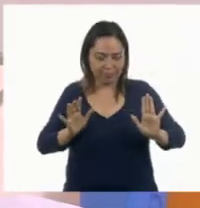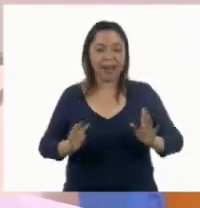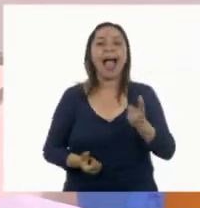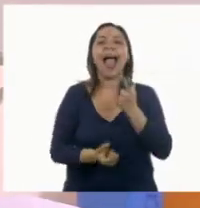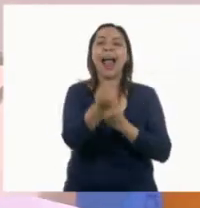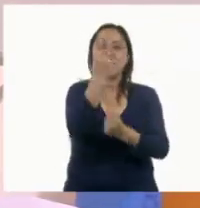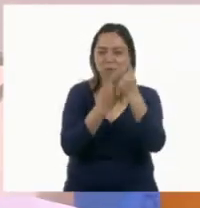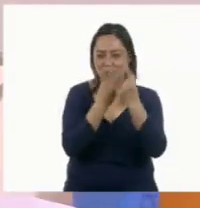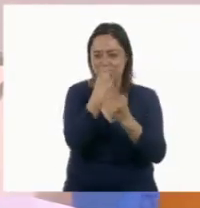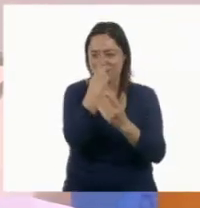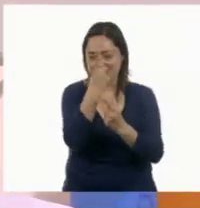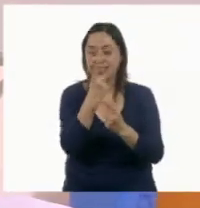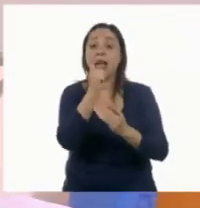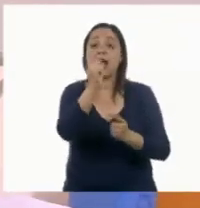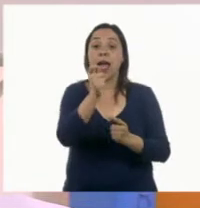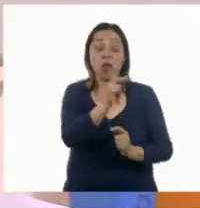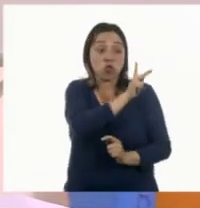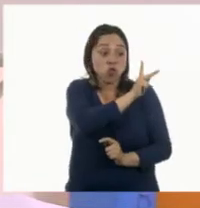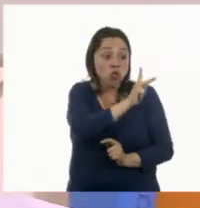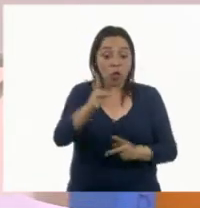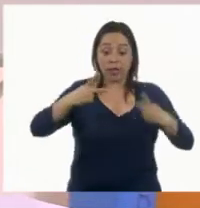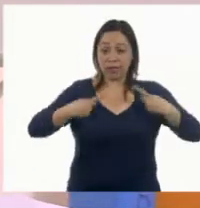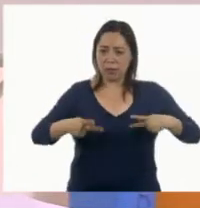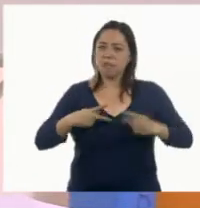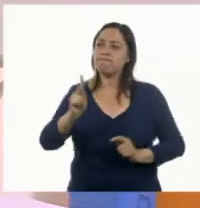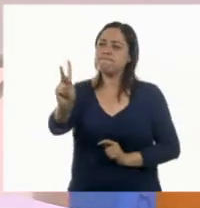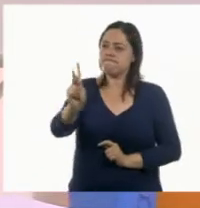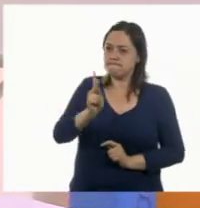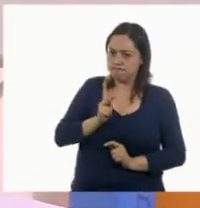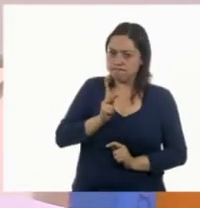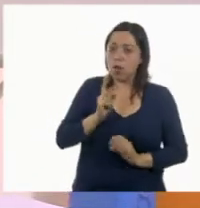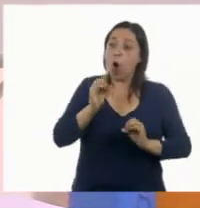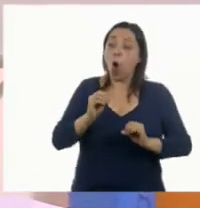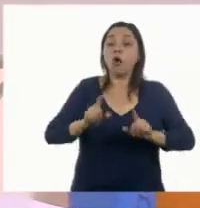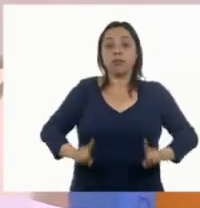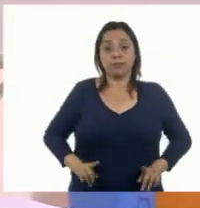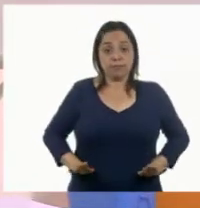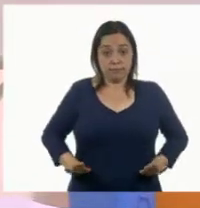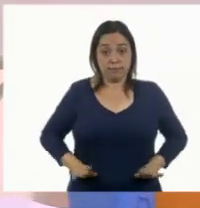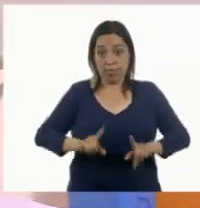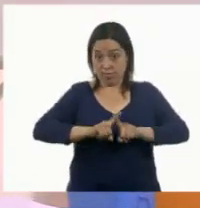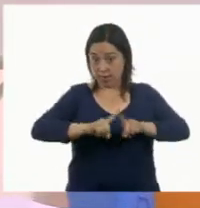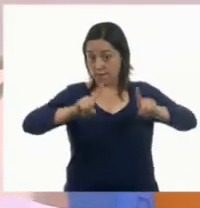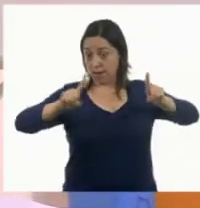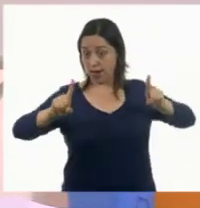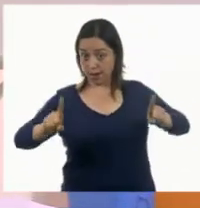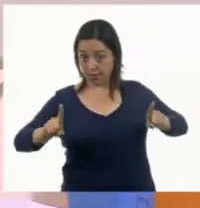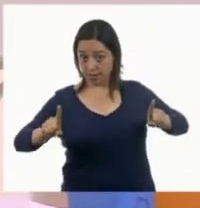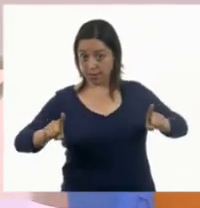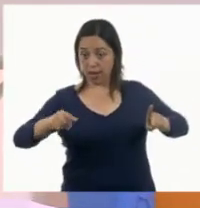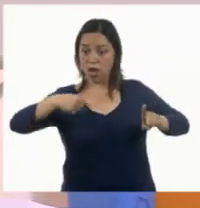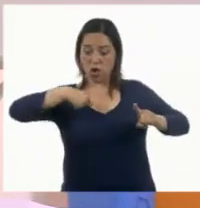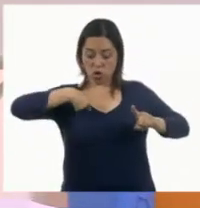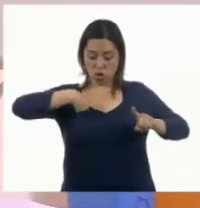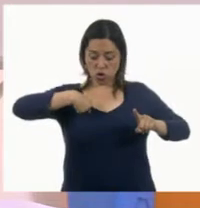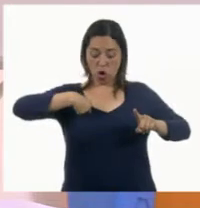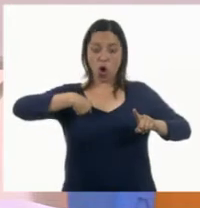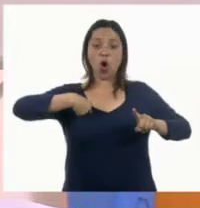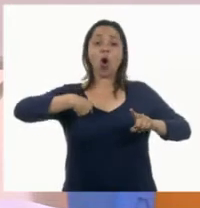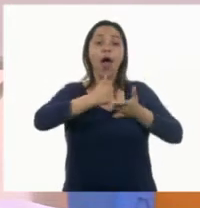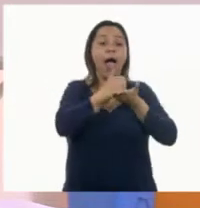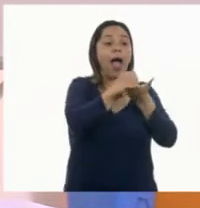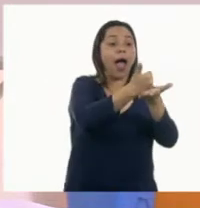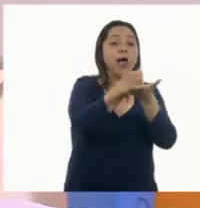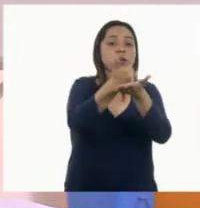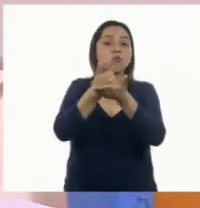particular y diferente, ser guardián de las diferencias quiere decir que tú vas a ayudar a los demás a aceptarlos